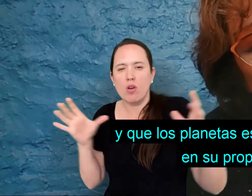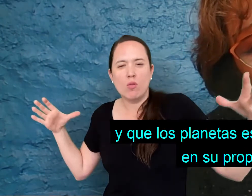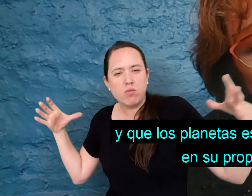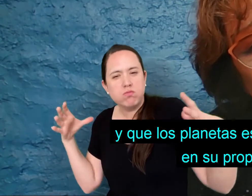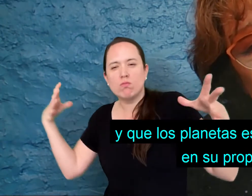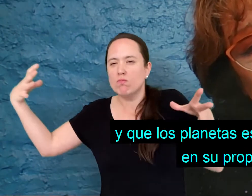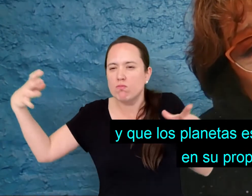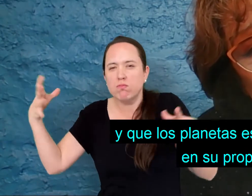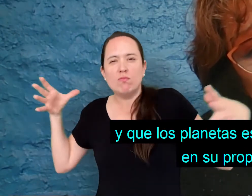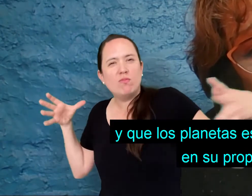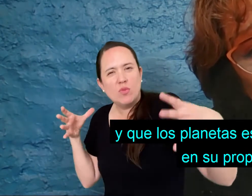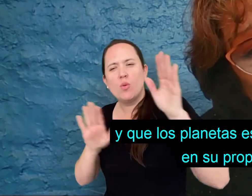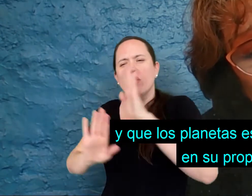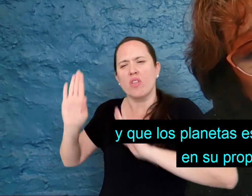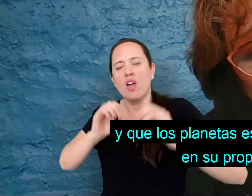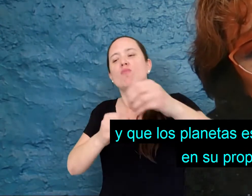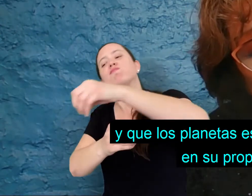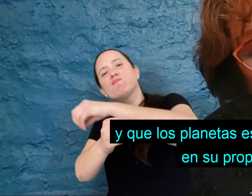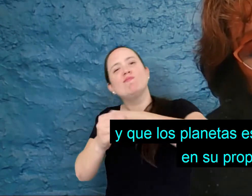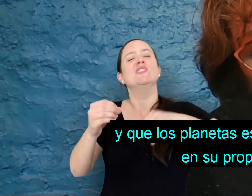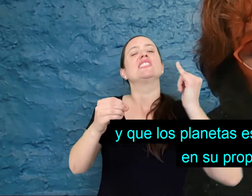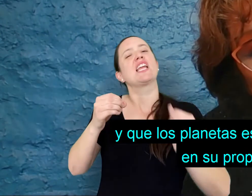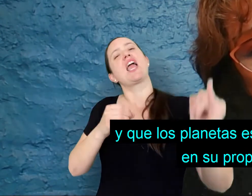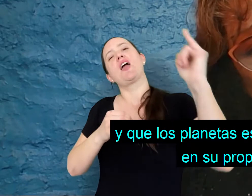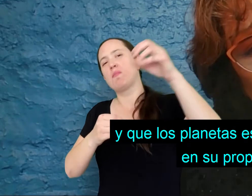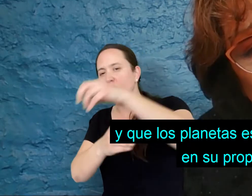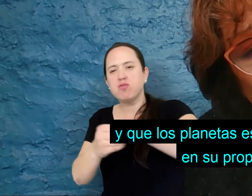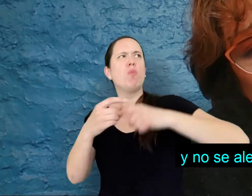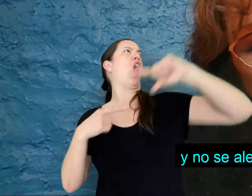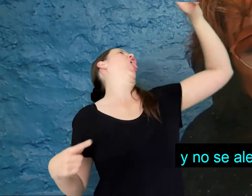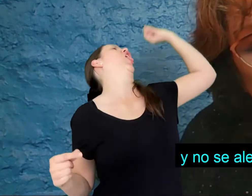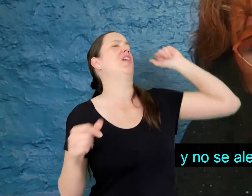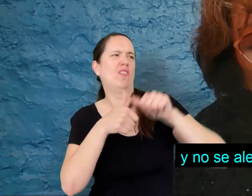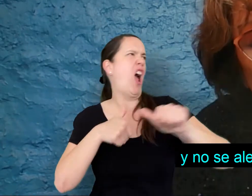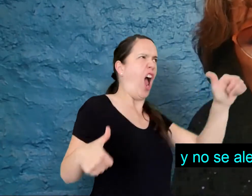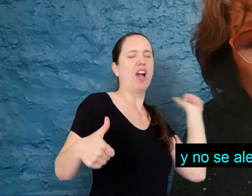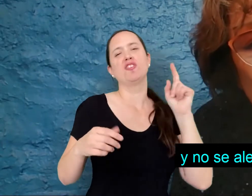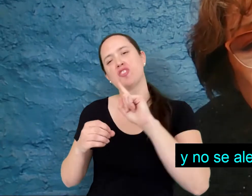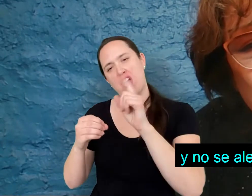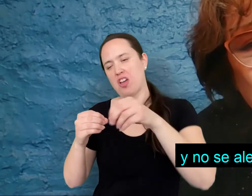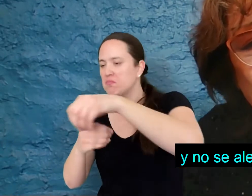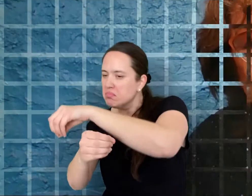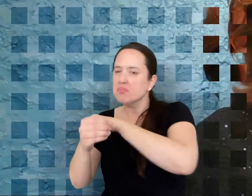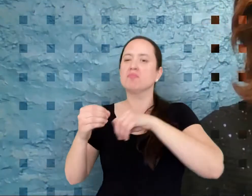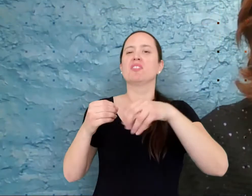planetas estén dando vueltas en su propia órbita y no se alejen de ti.